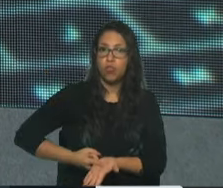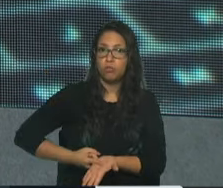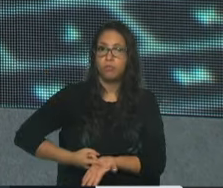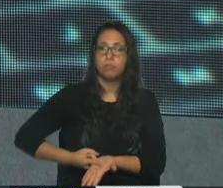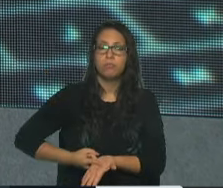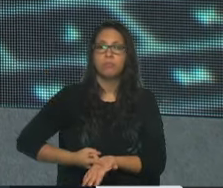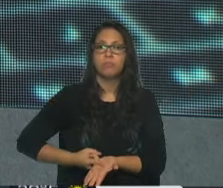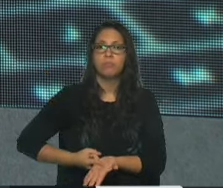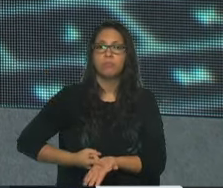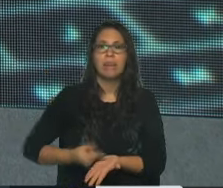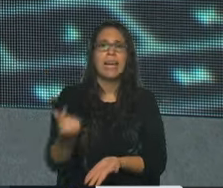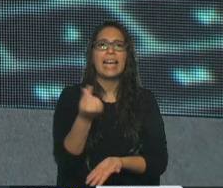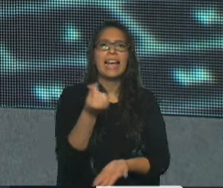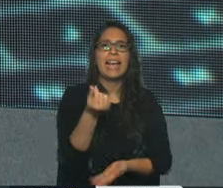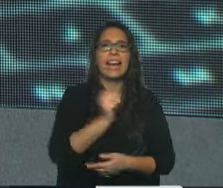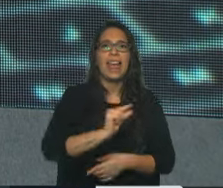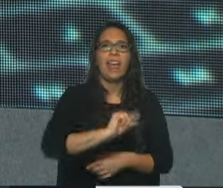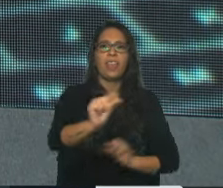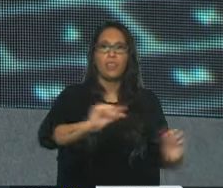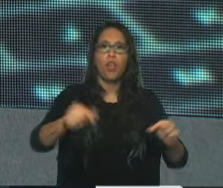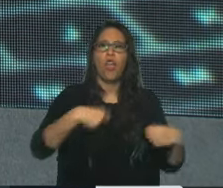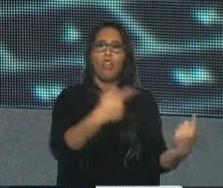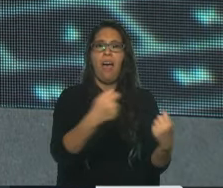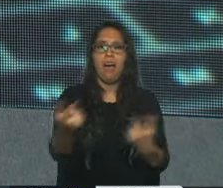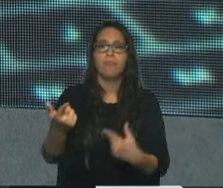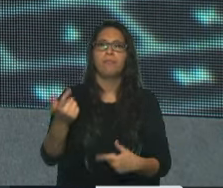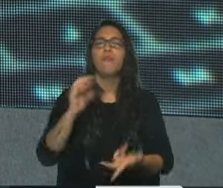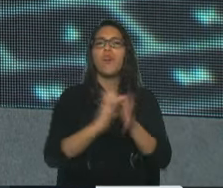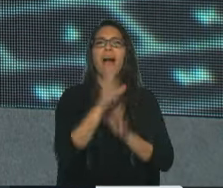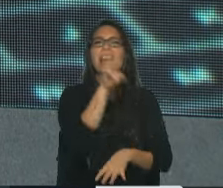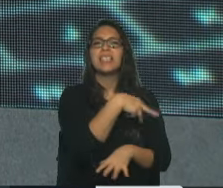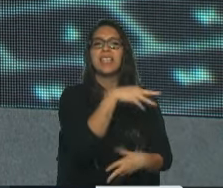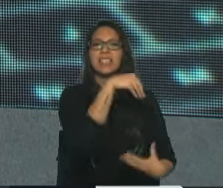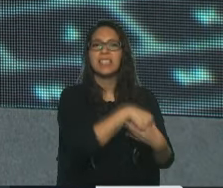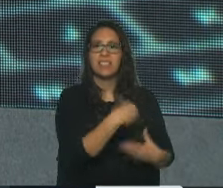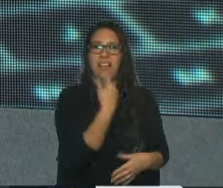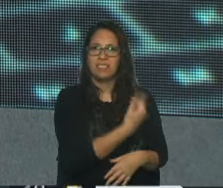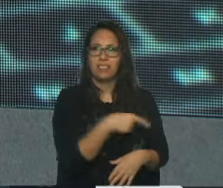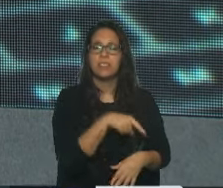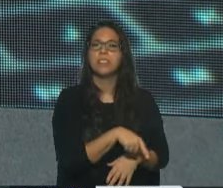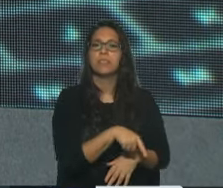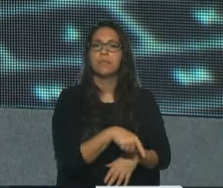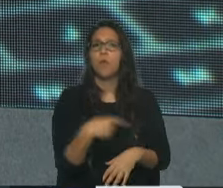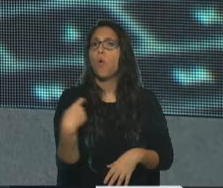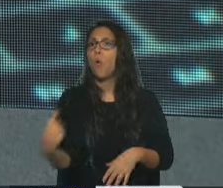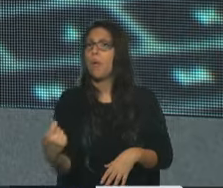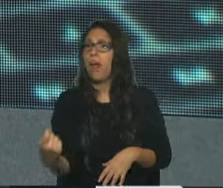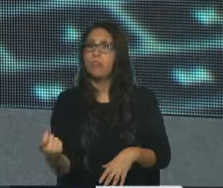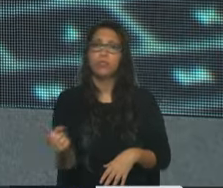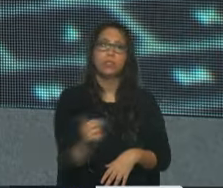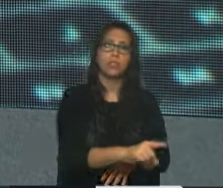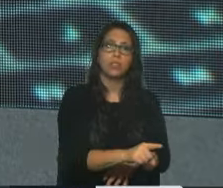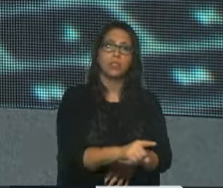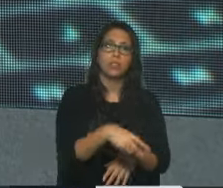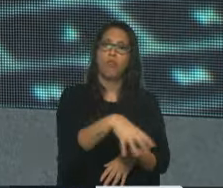una serie de créditos a través de ANSES cuyos beneficiarios eran por una parte los jubilados, pero por otra parte